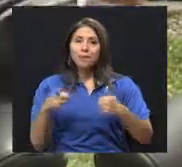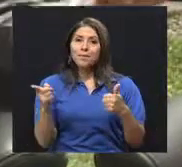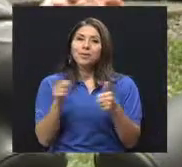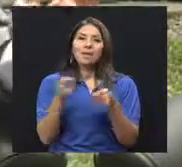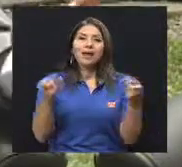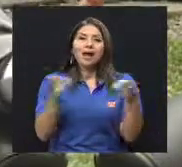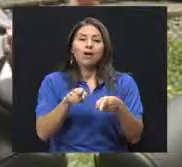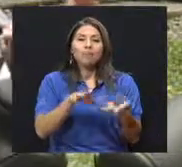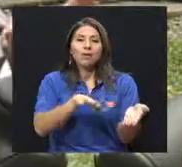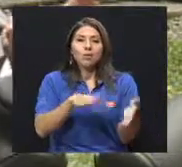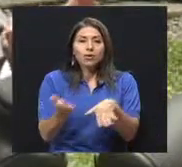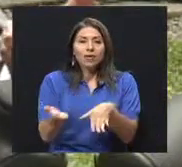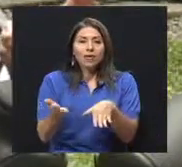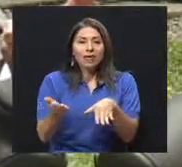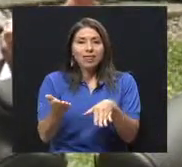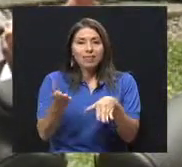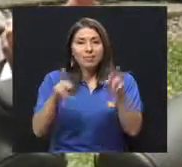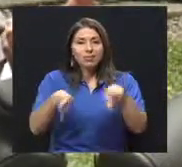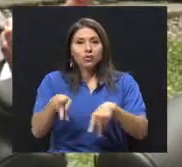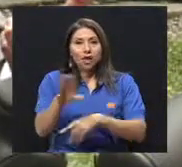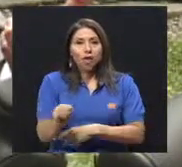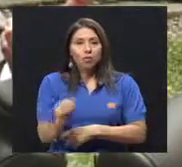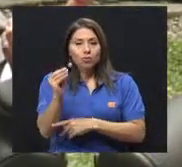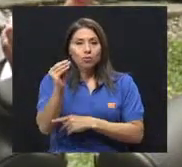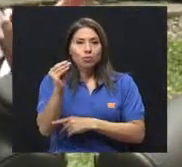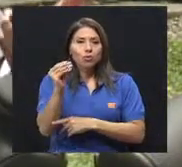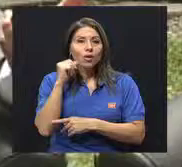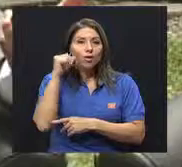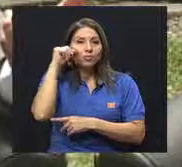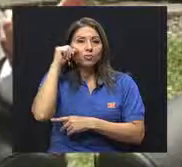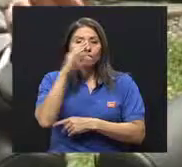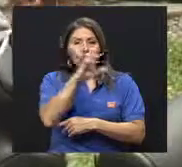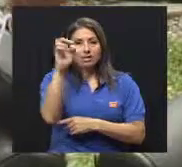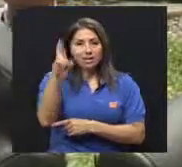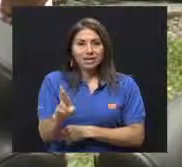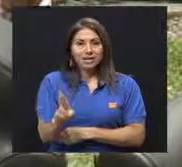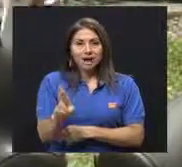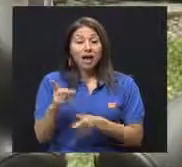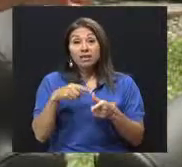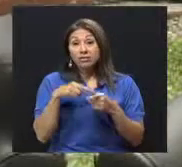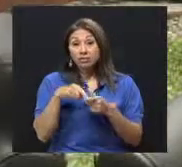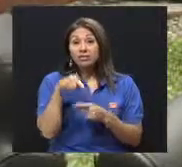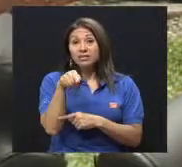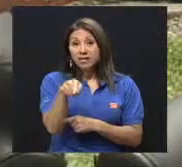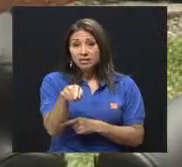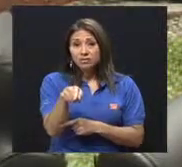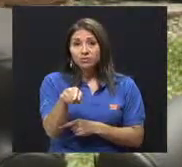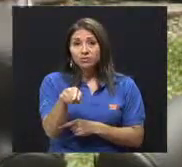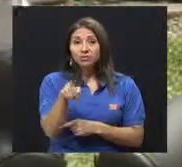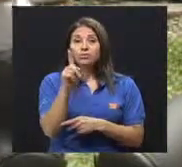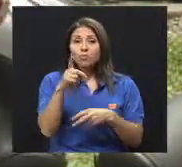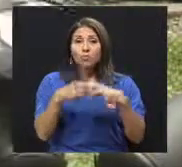la primer causa de mortalidad en adultos jóvenes en Costa Rica. Entonces, es un problema que, si bien,